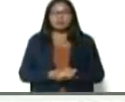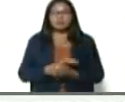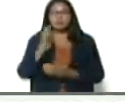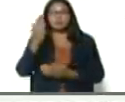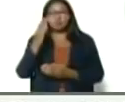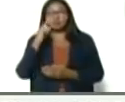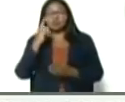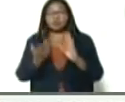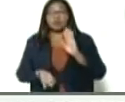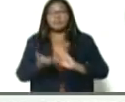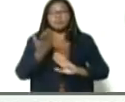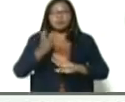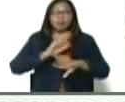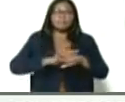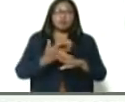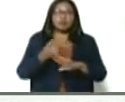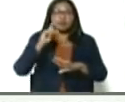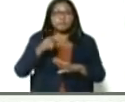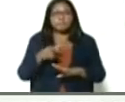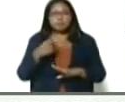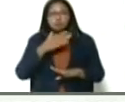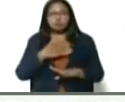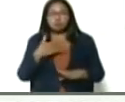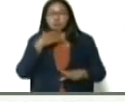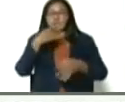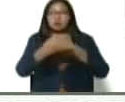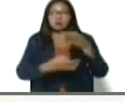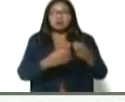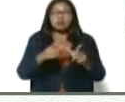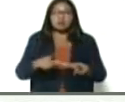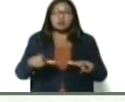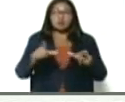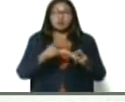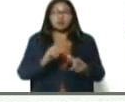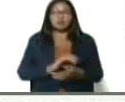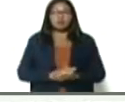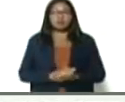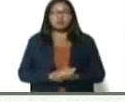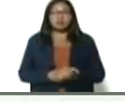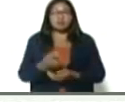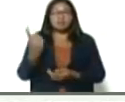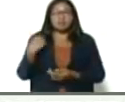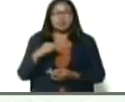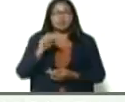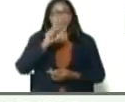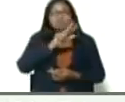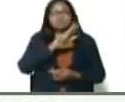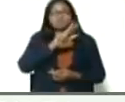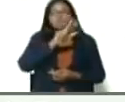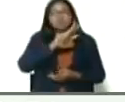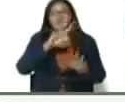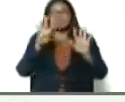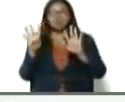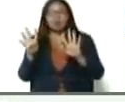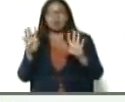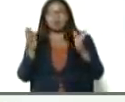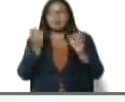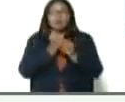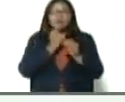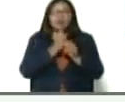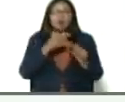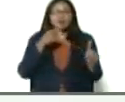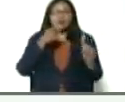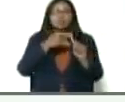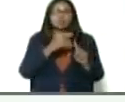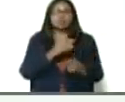importante, porque también quiero decirle, esta planta, tiene 39 empleos directos, 117 empleos,